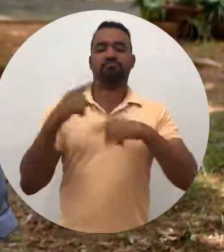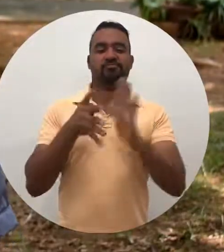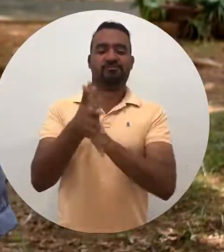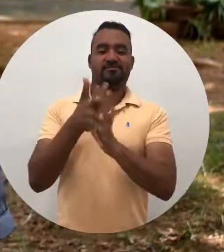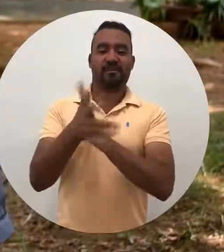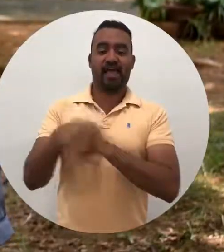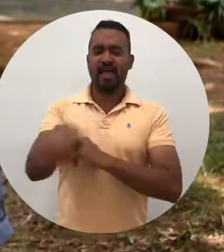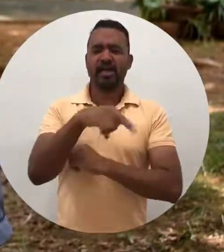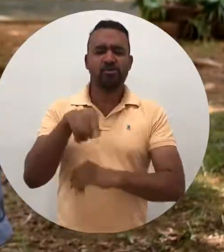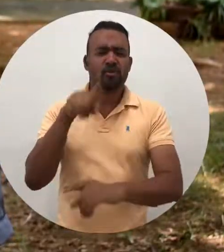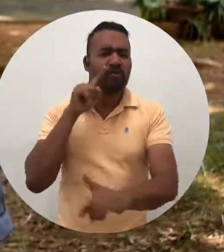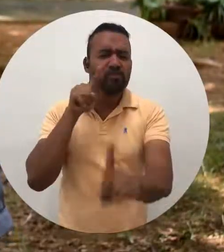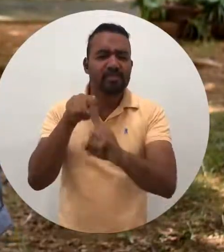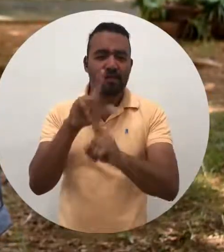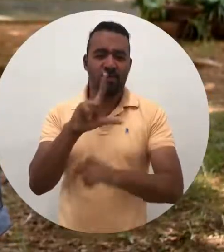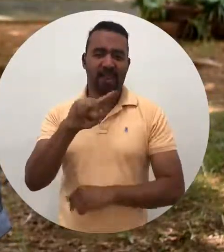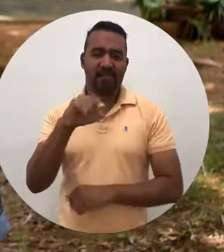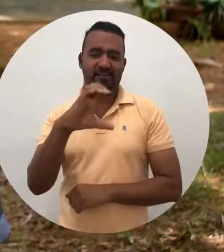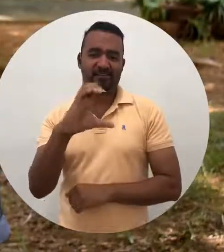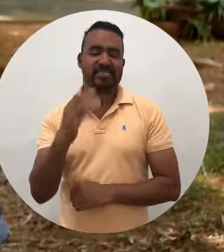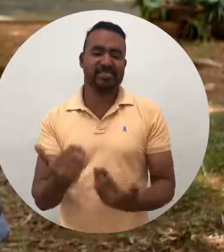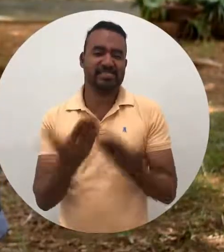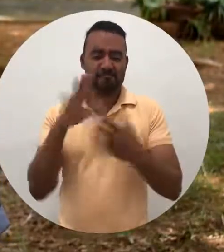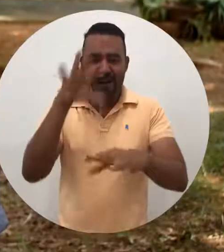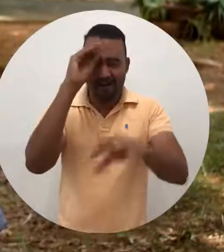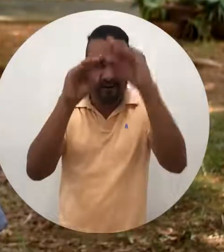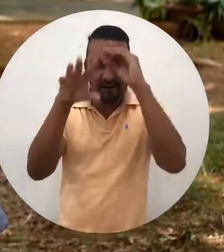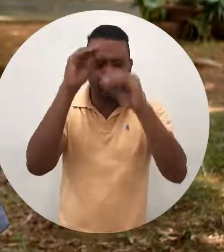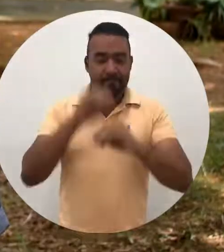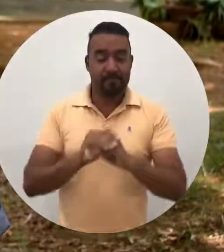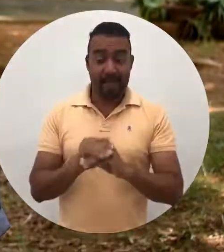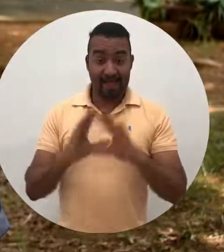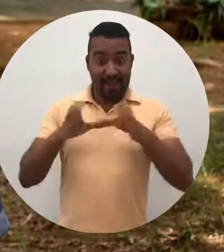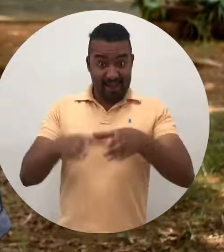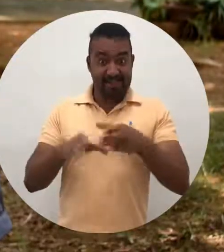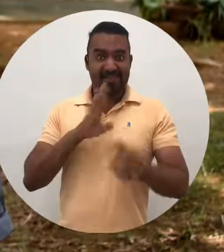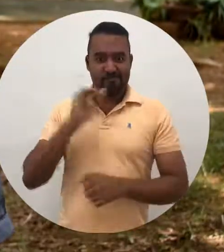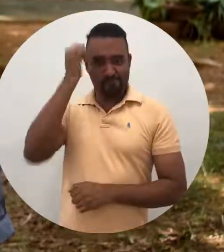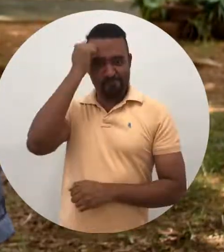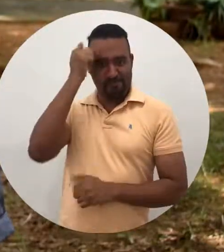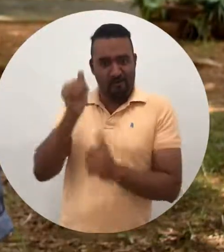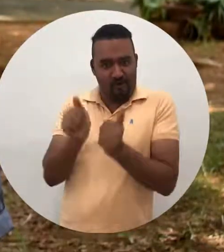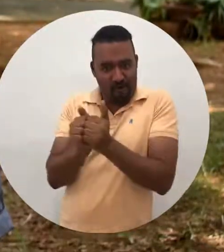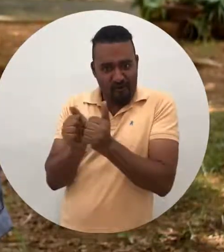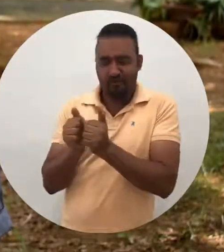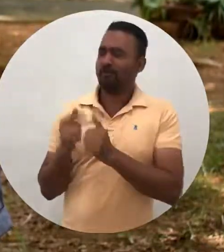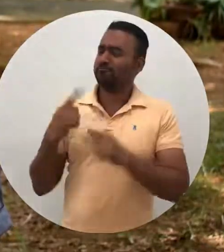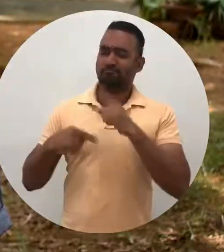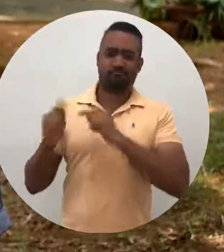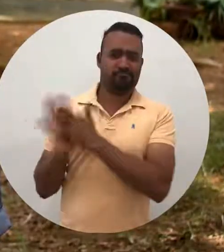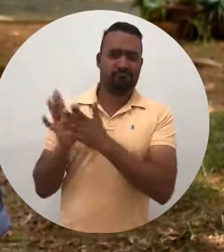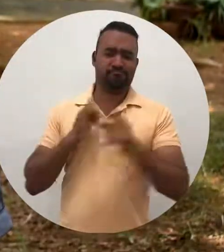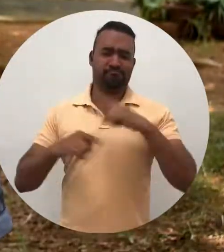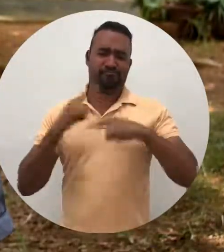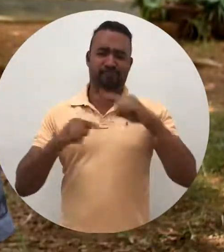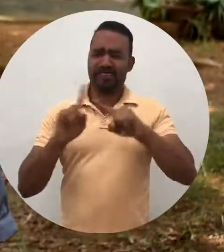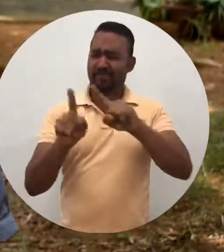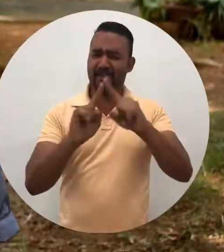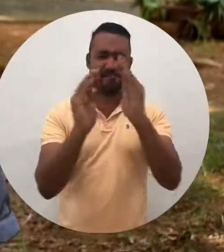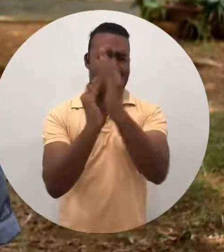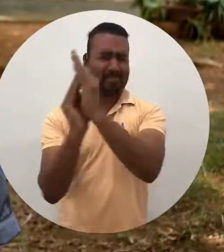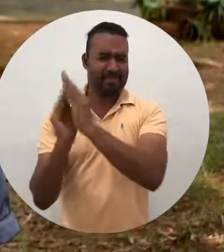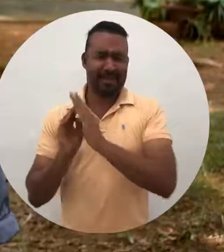transversal al conocimiento para la población sorda. Nosotros entramos al aula con los docentes y hacemos todo el proceso de